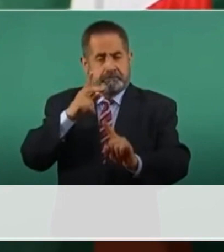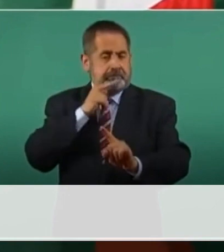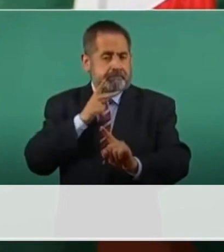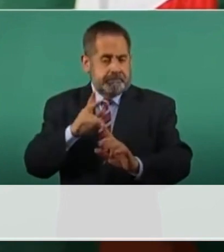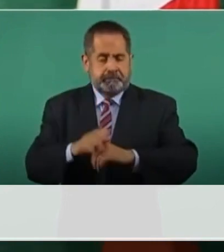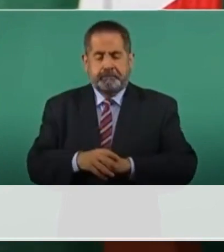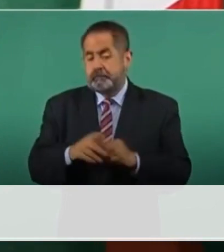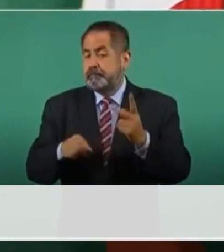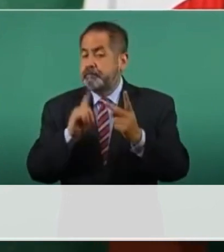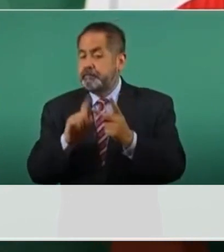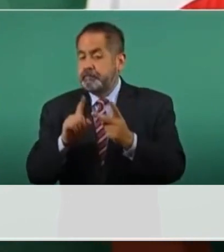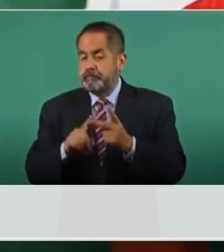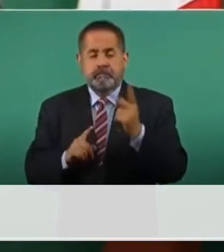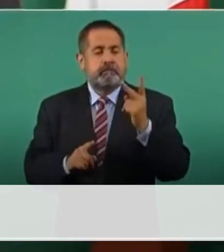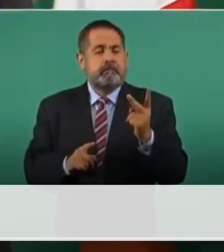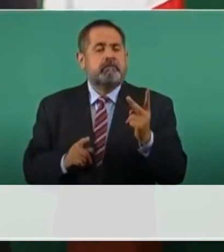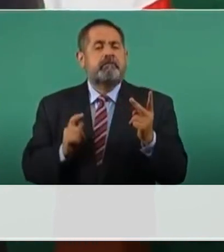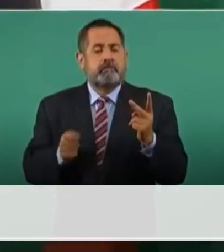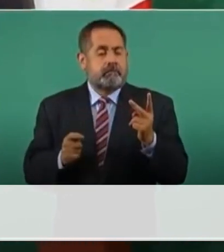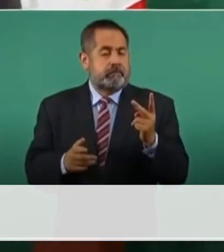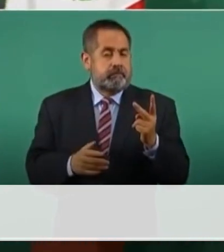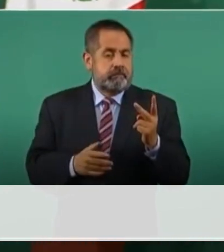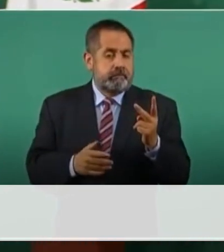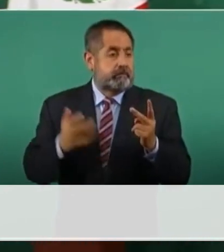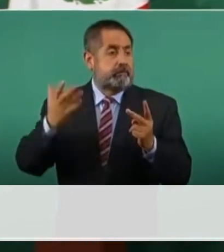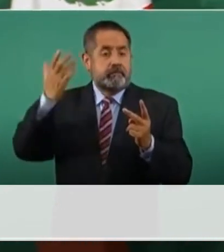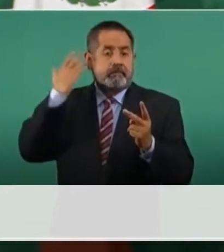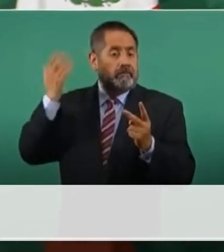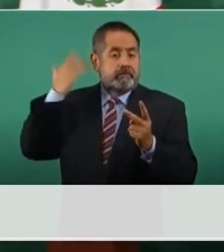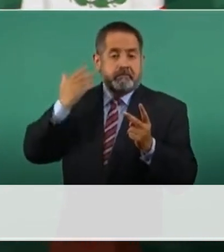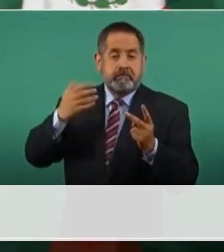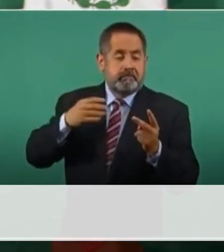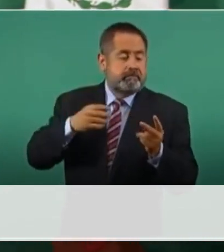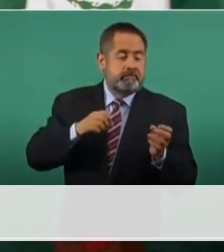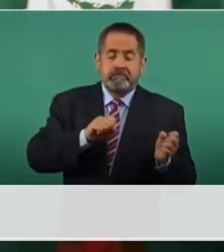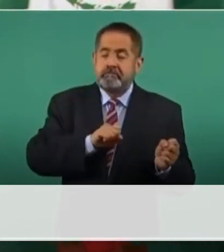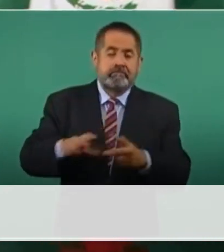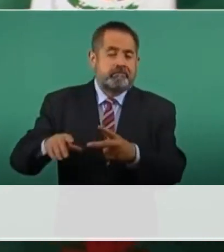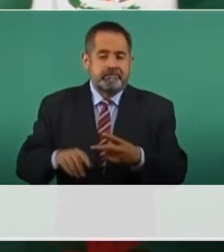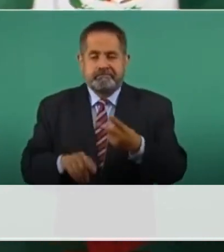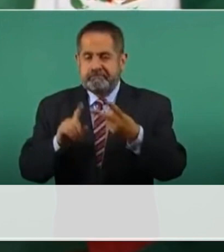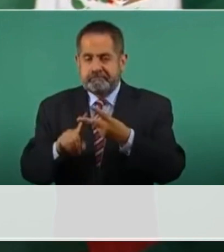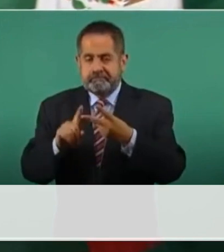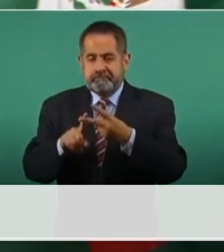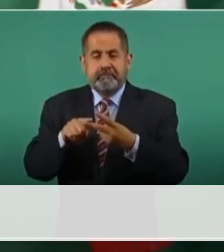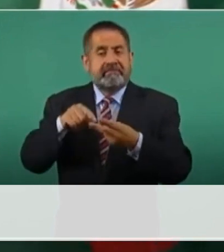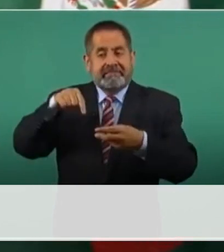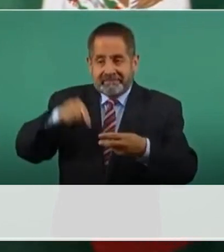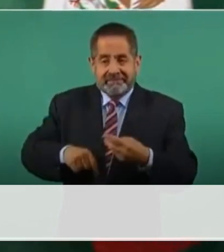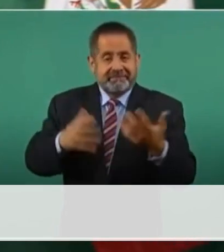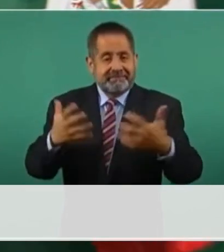La segunda actividad que estaba completamente abandonada era la refinación.